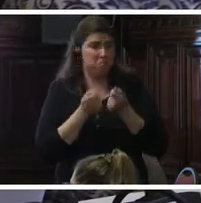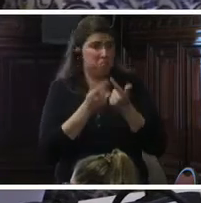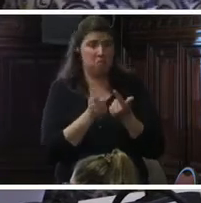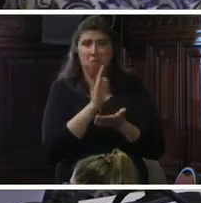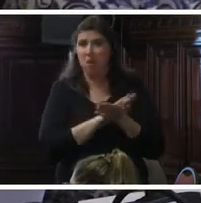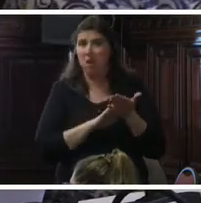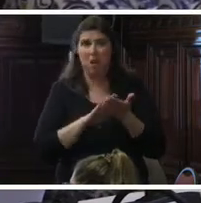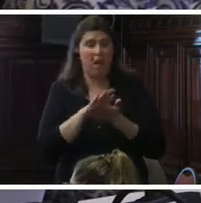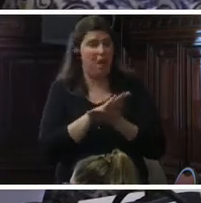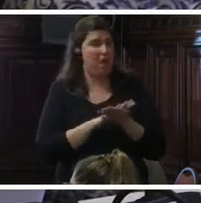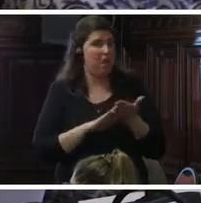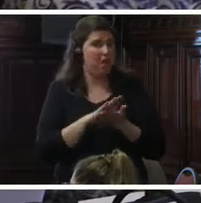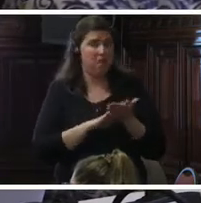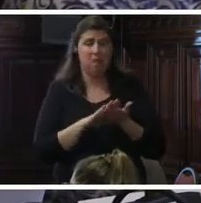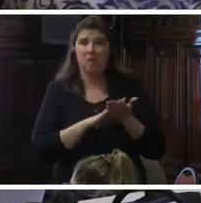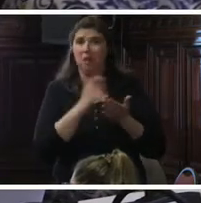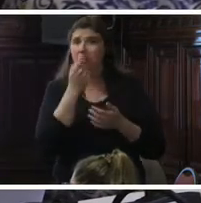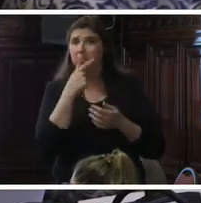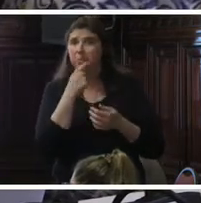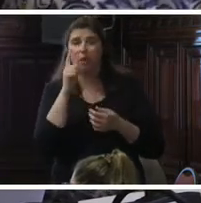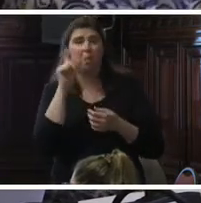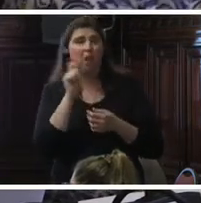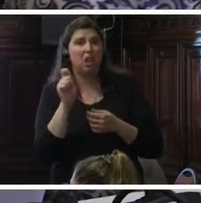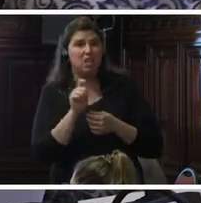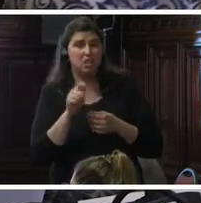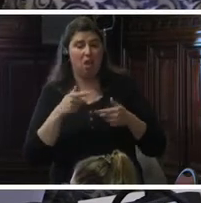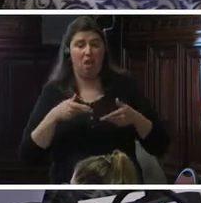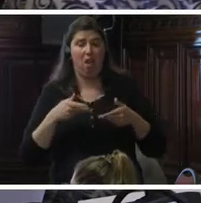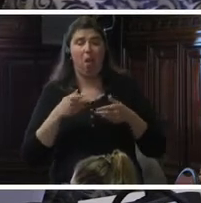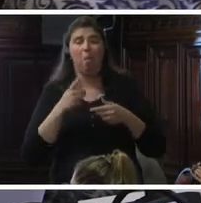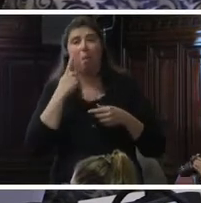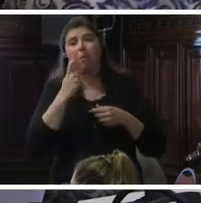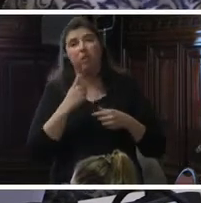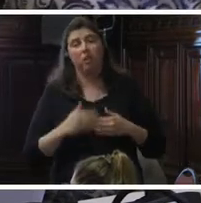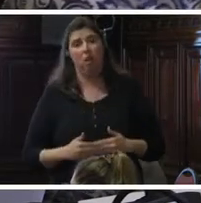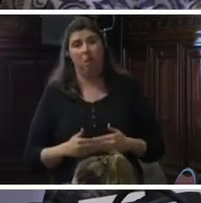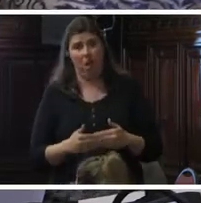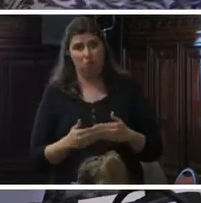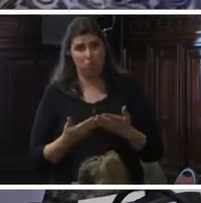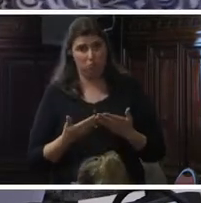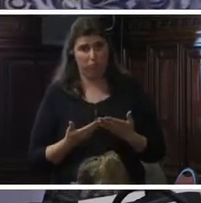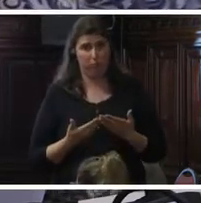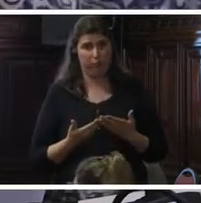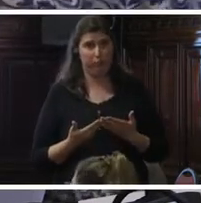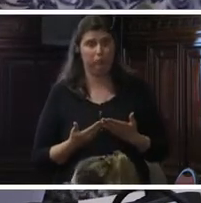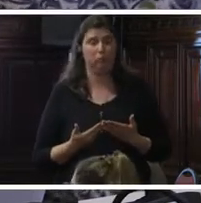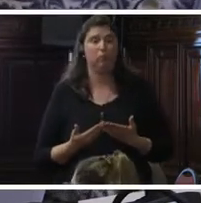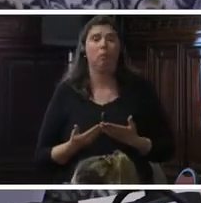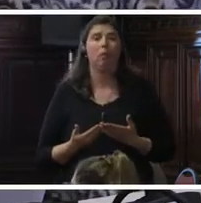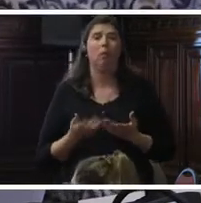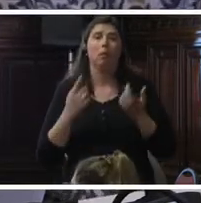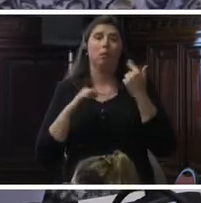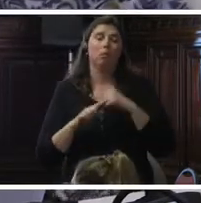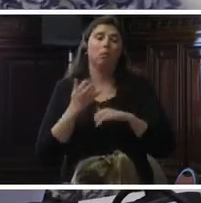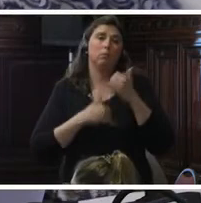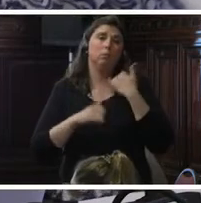emergencia, a pesar de que esos departamentos tienen altos índices o se encuentran en riesgo epidemiológico. Asimismo, se